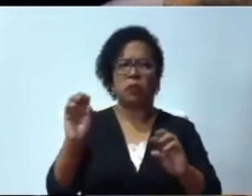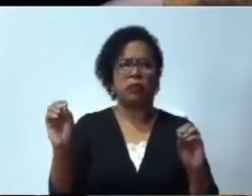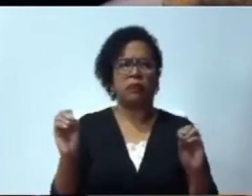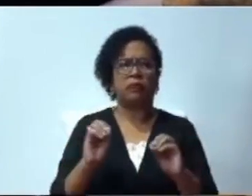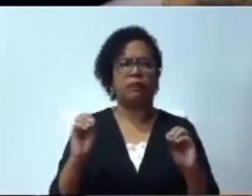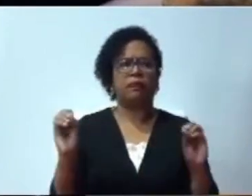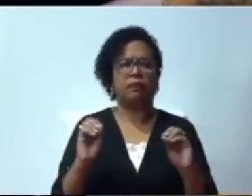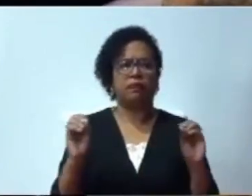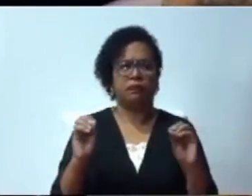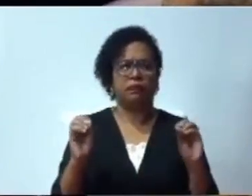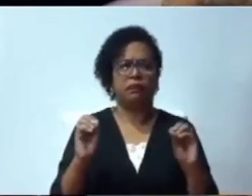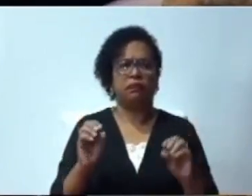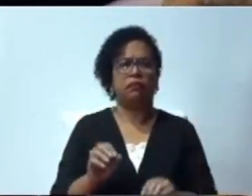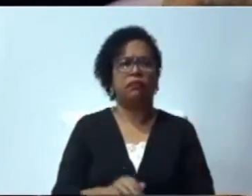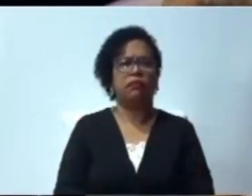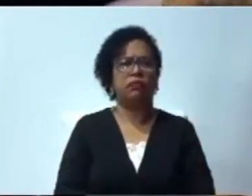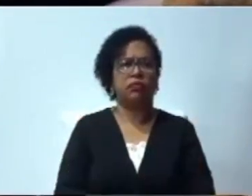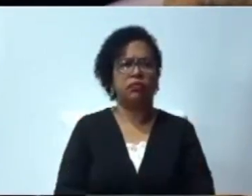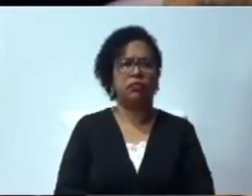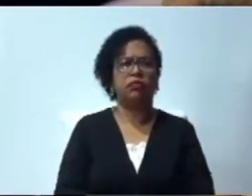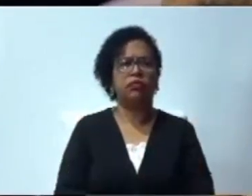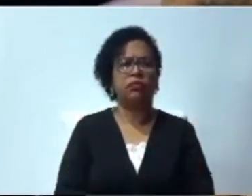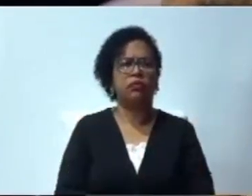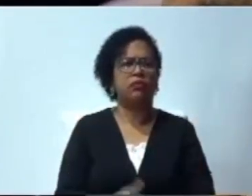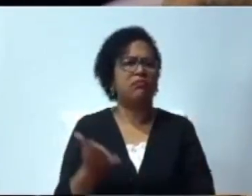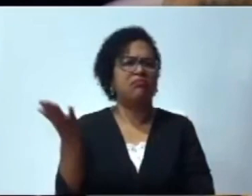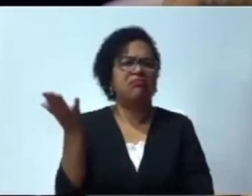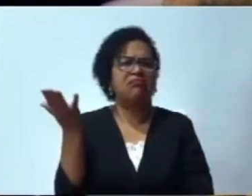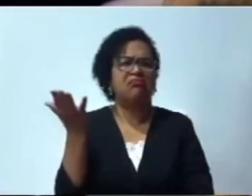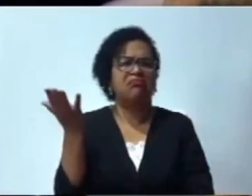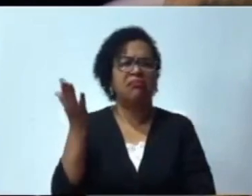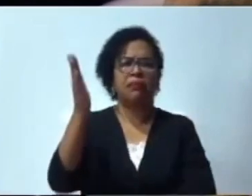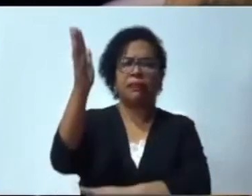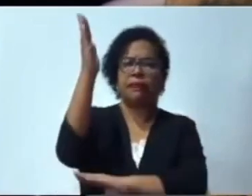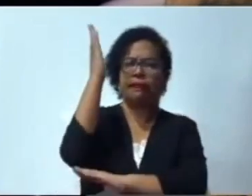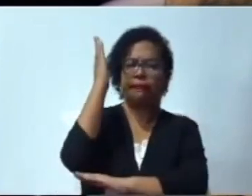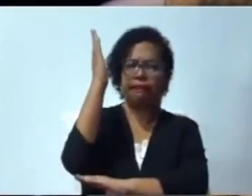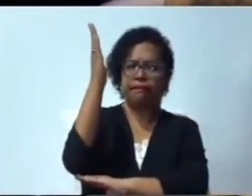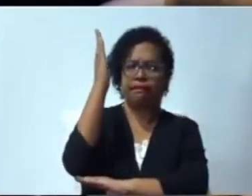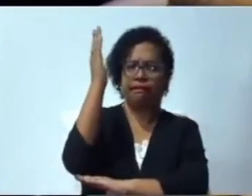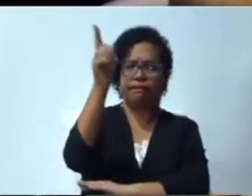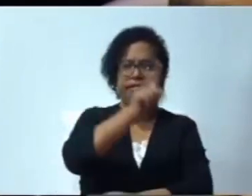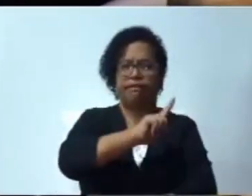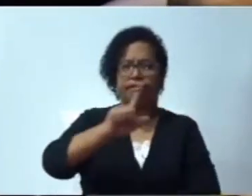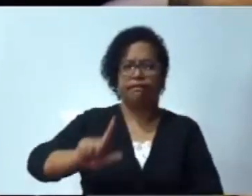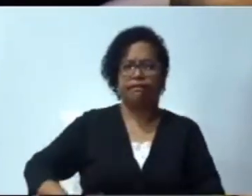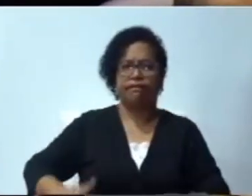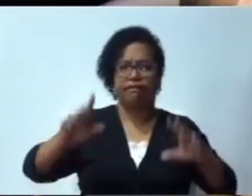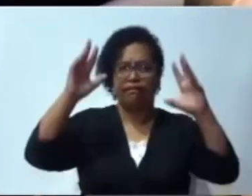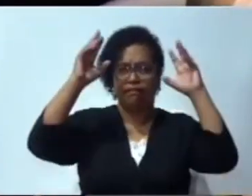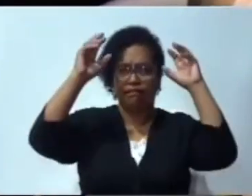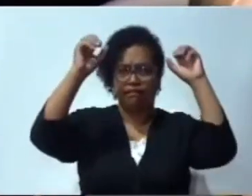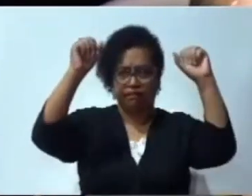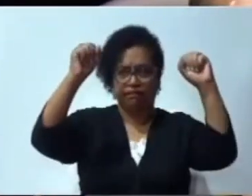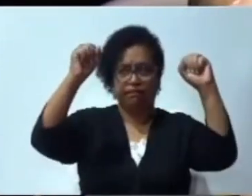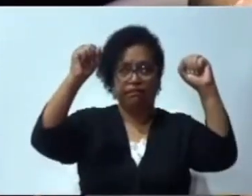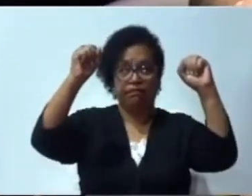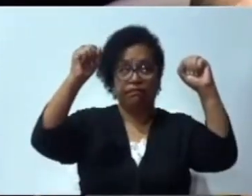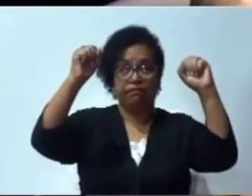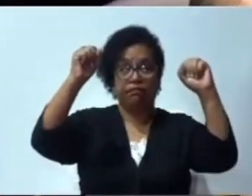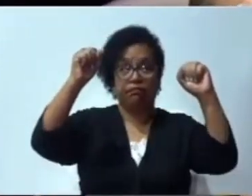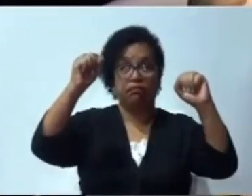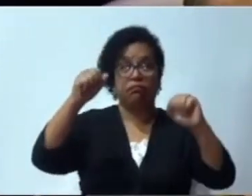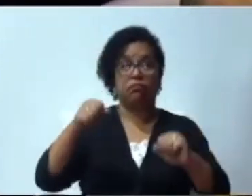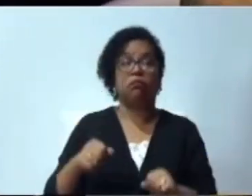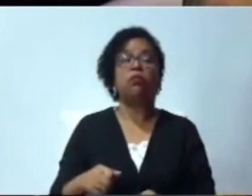este acto bochornoso, quiero referirme al discurso del señor Presidente. Me tomé dos días del